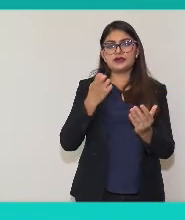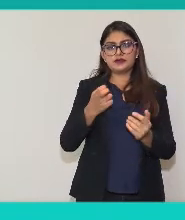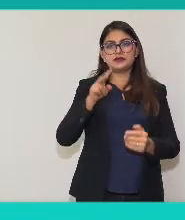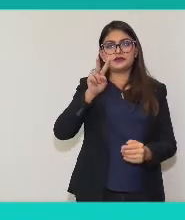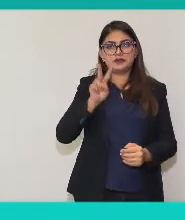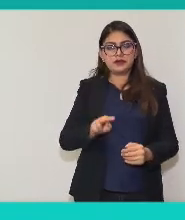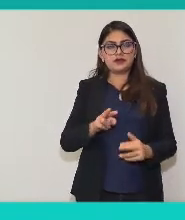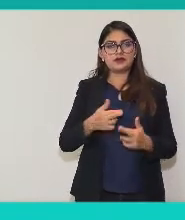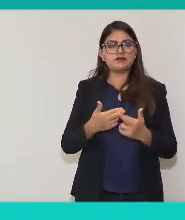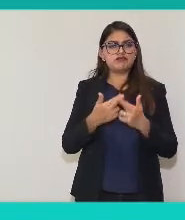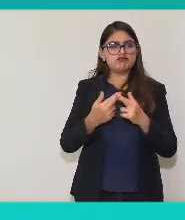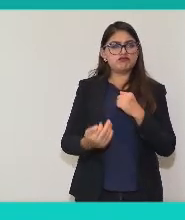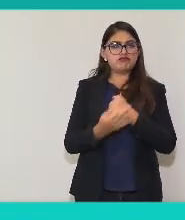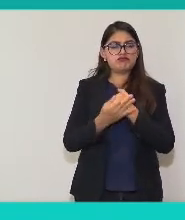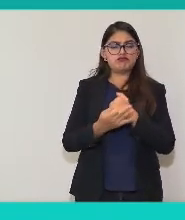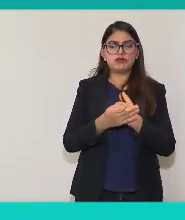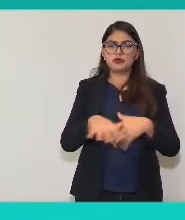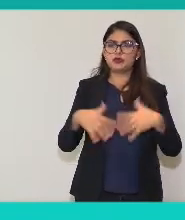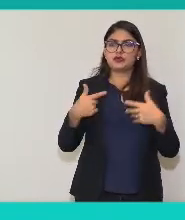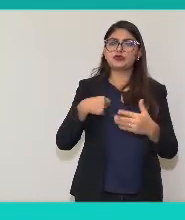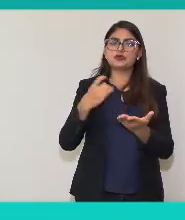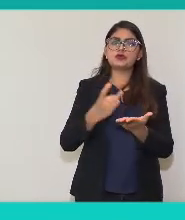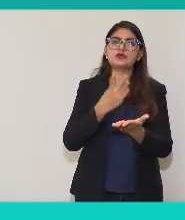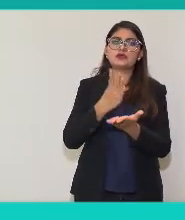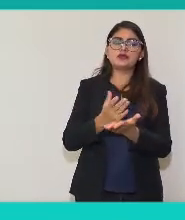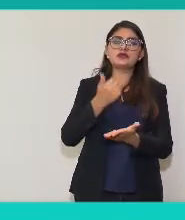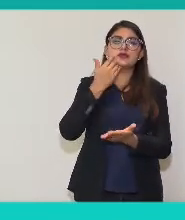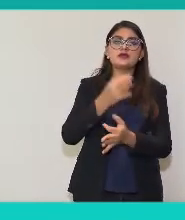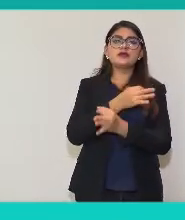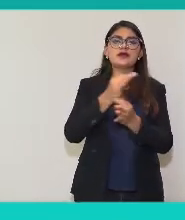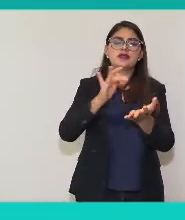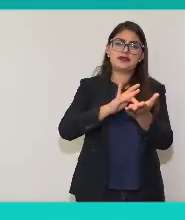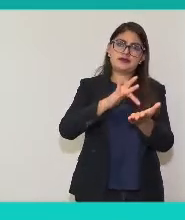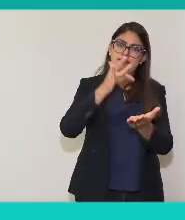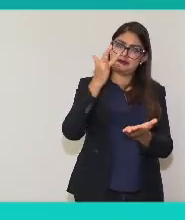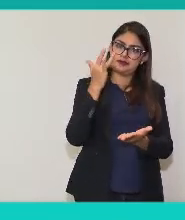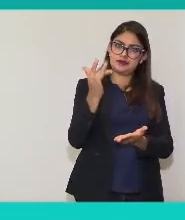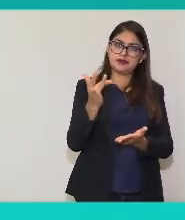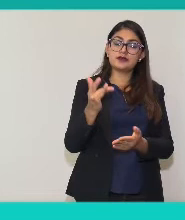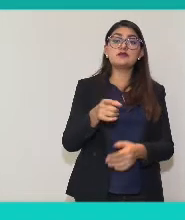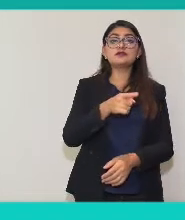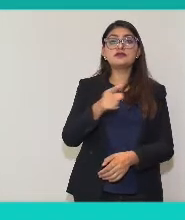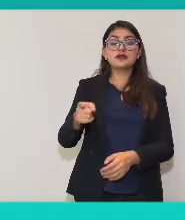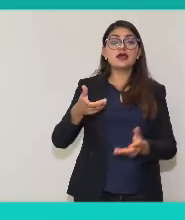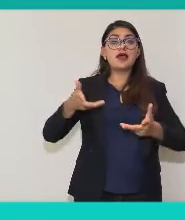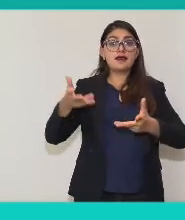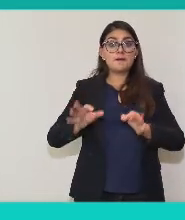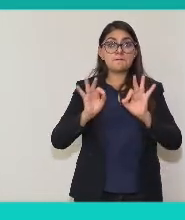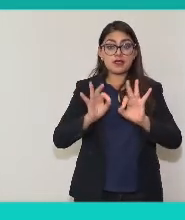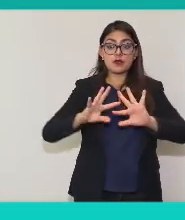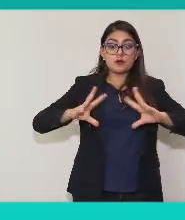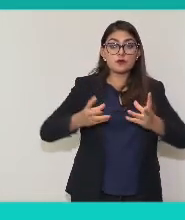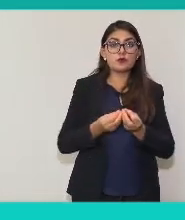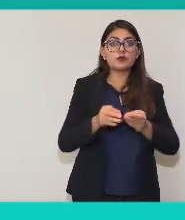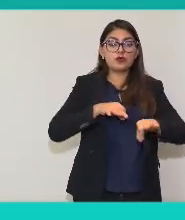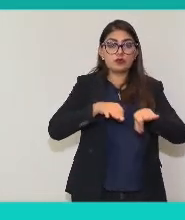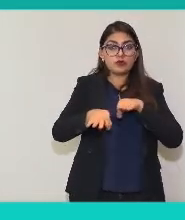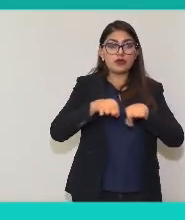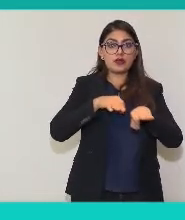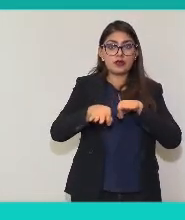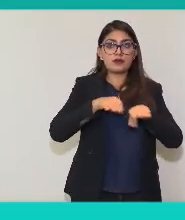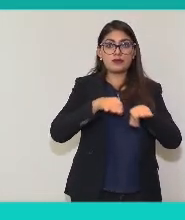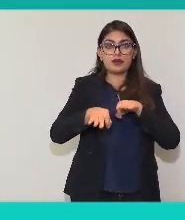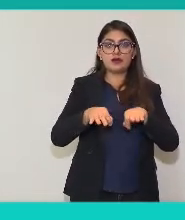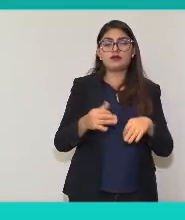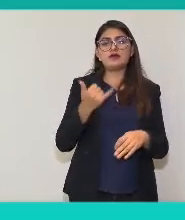rica y yo solo quiero agradecerles su buena disposición, el trabajo conjunto que hemos venido realizando